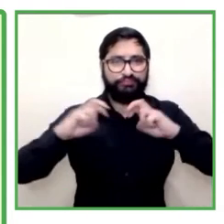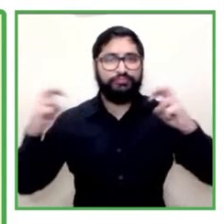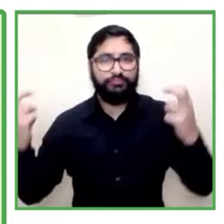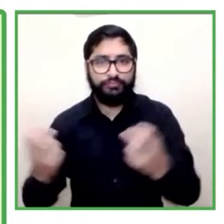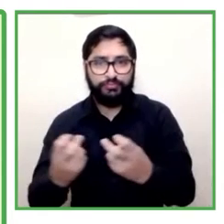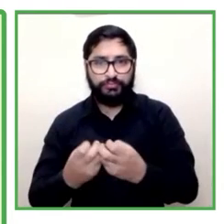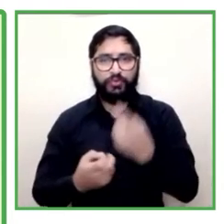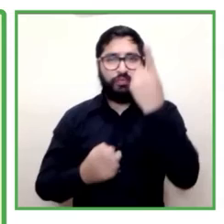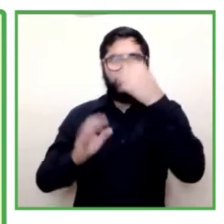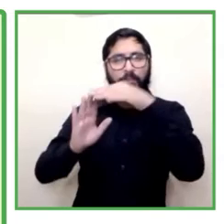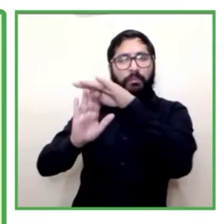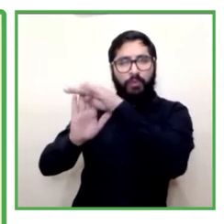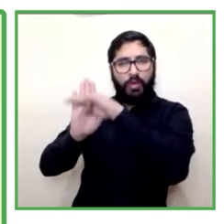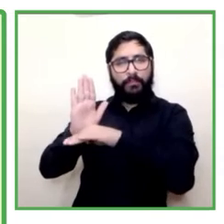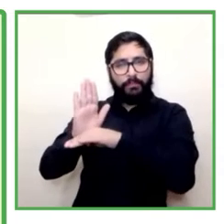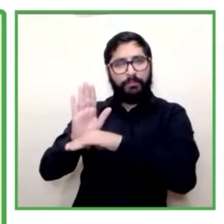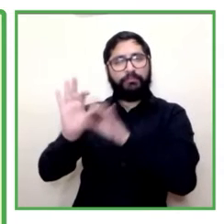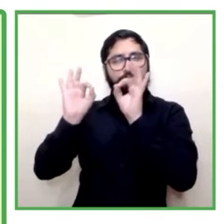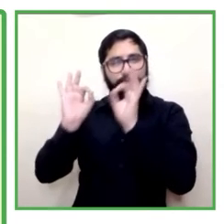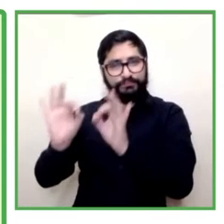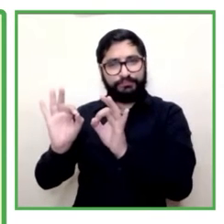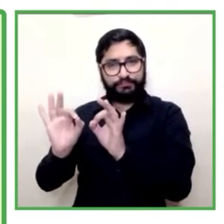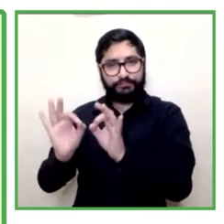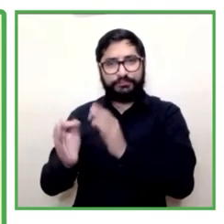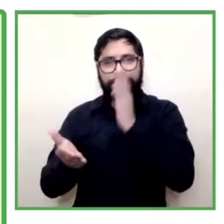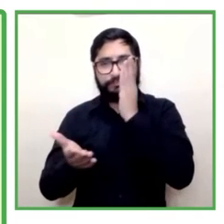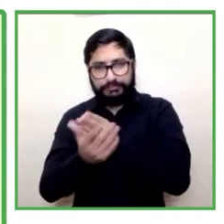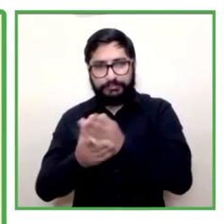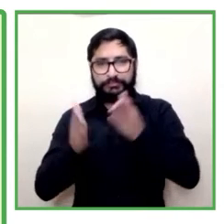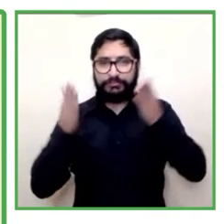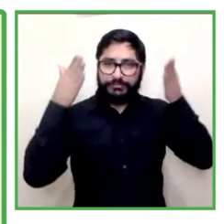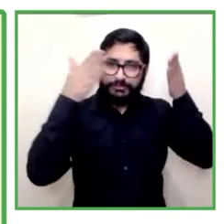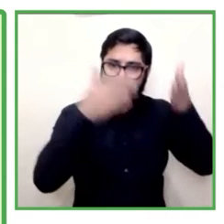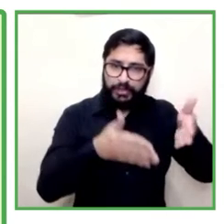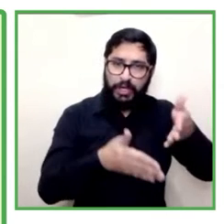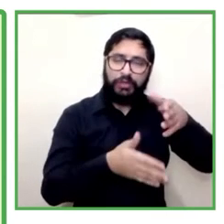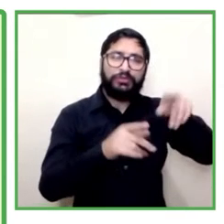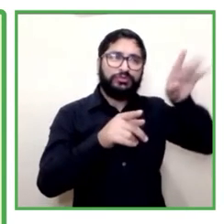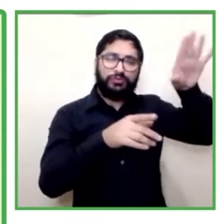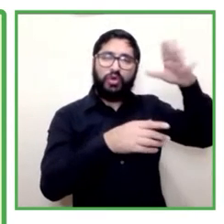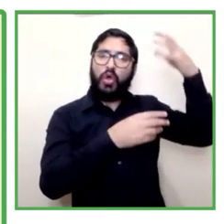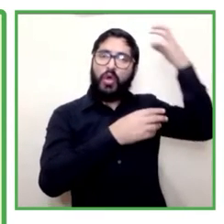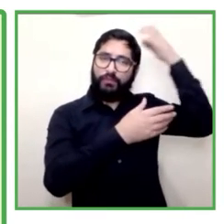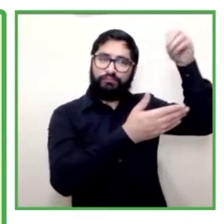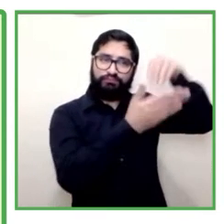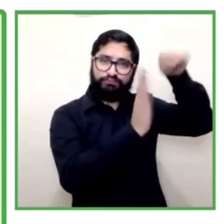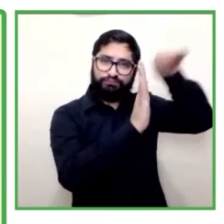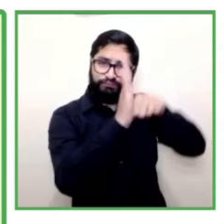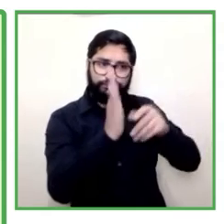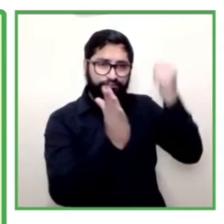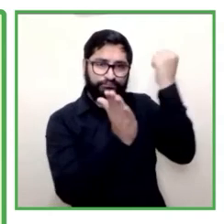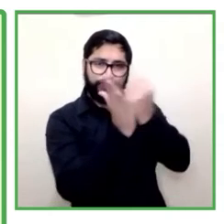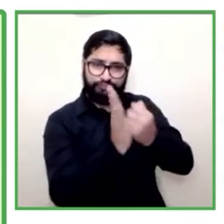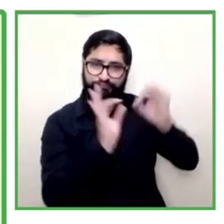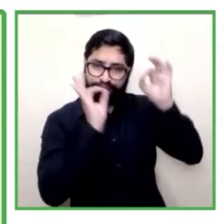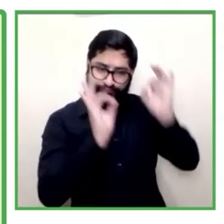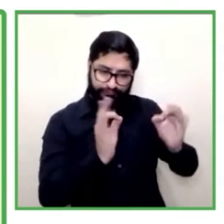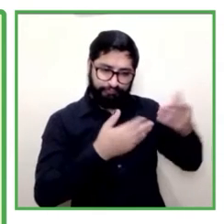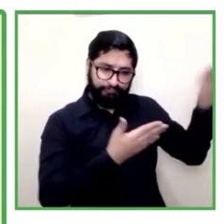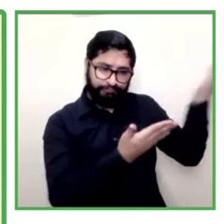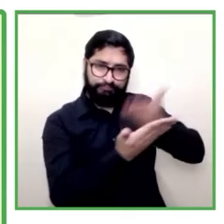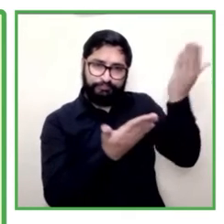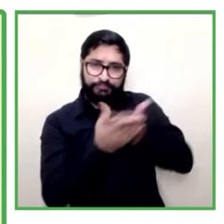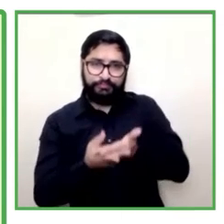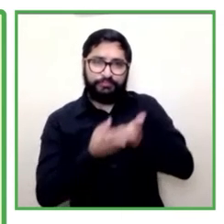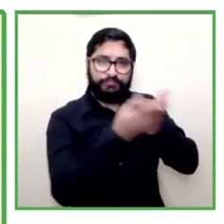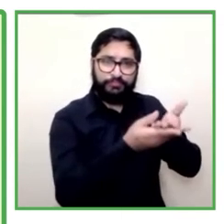hay que arrodear, tapazos, notarías, certificaciones de insomnio. Se entrega todos estos datos al Ministerio de Economía que después te dice a través de la DAES, que es un organismo de la División de